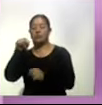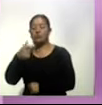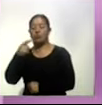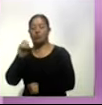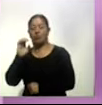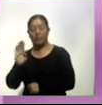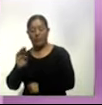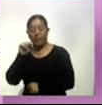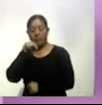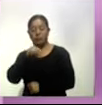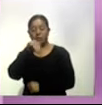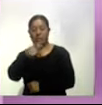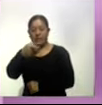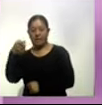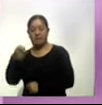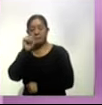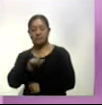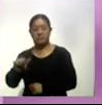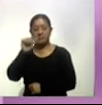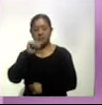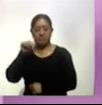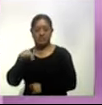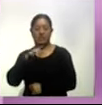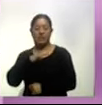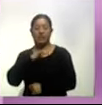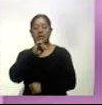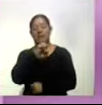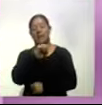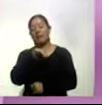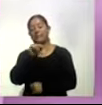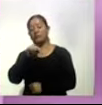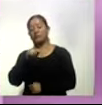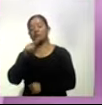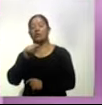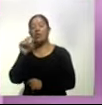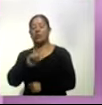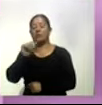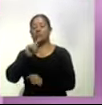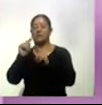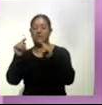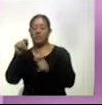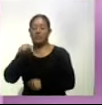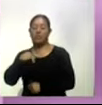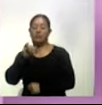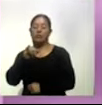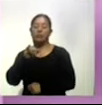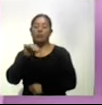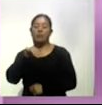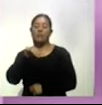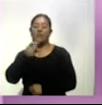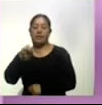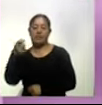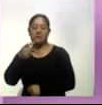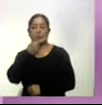.mx, el correo electrónico dirección.in.tlaxcala.gov.mx, el teléfono